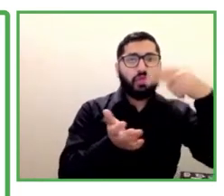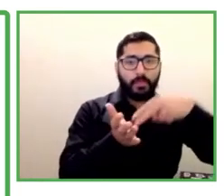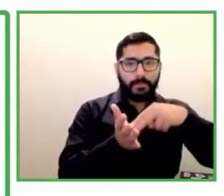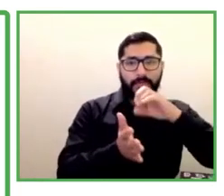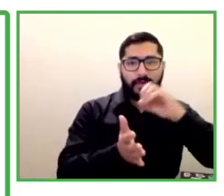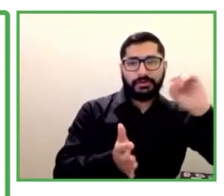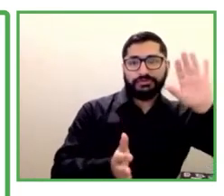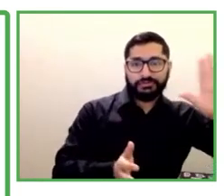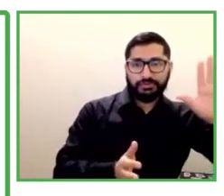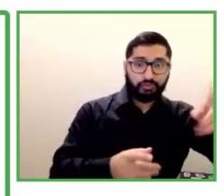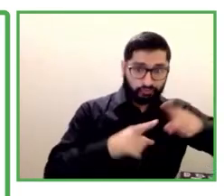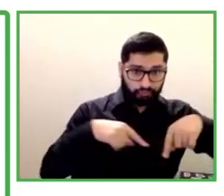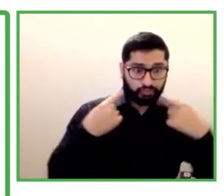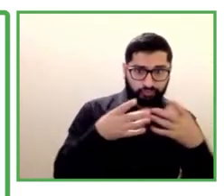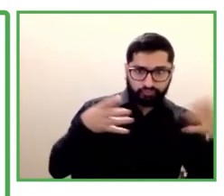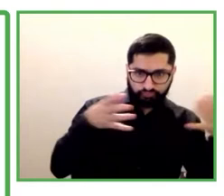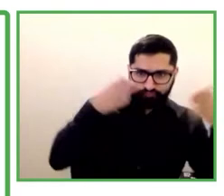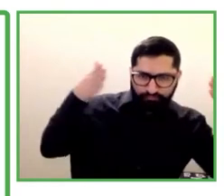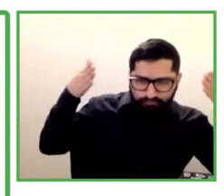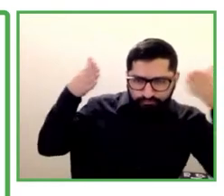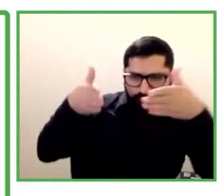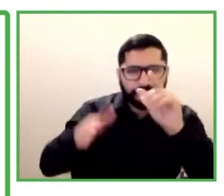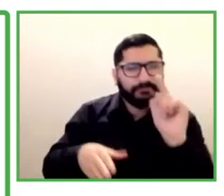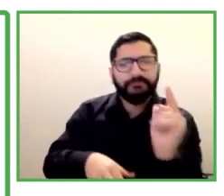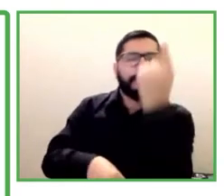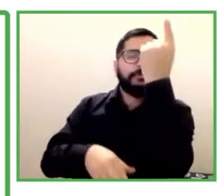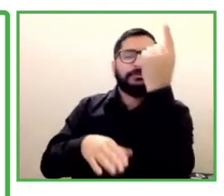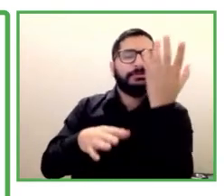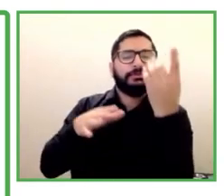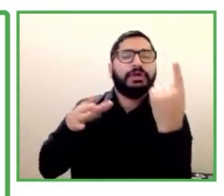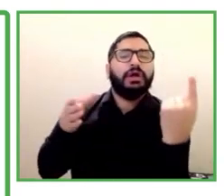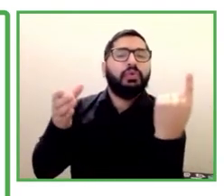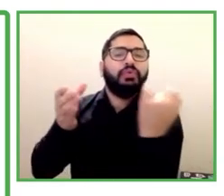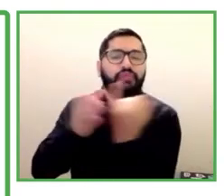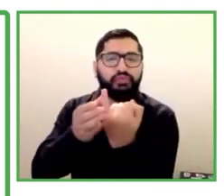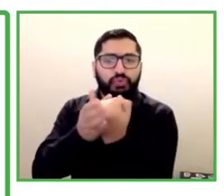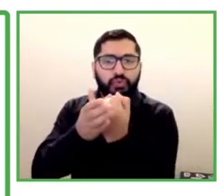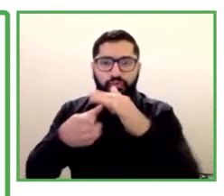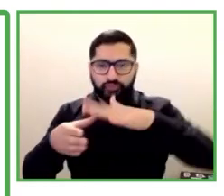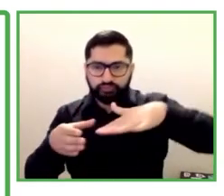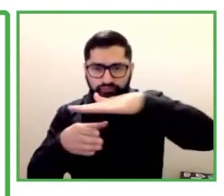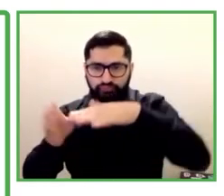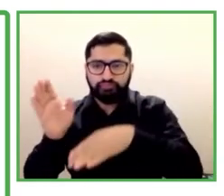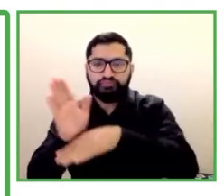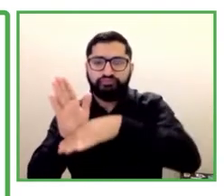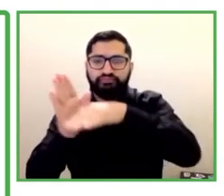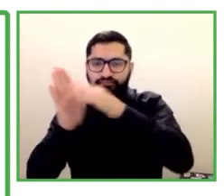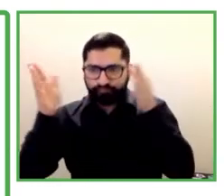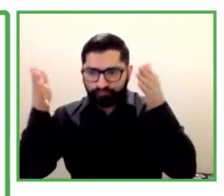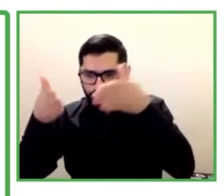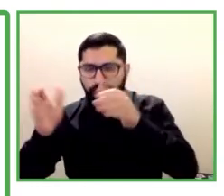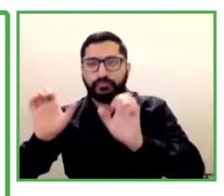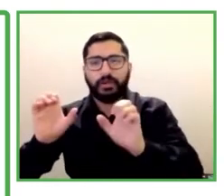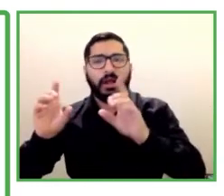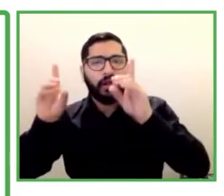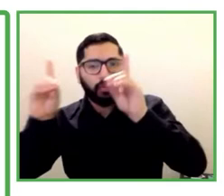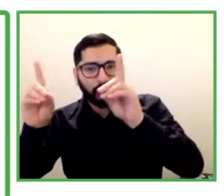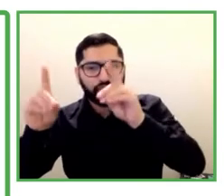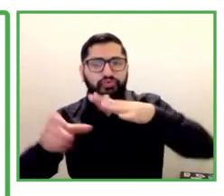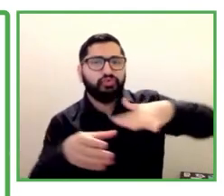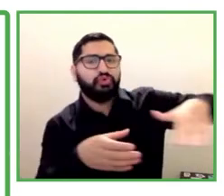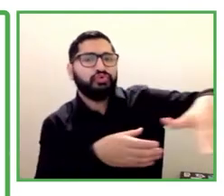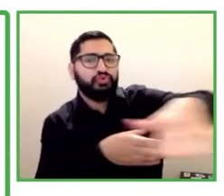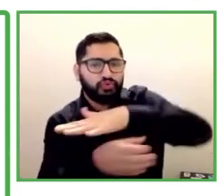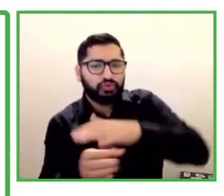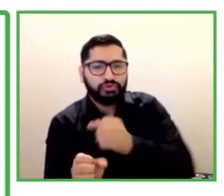niveles, la educación, el aspecto social y el de empleo. Y todos nuestros programas han sido acreditados